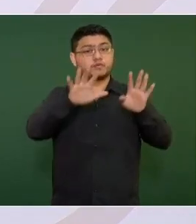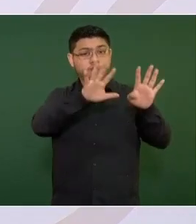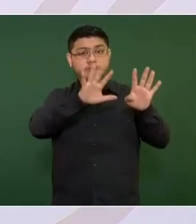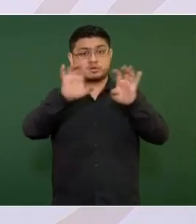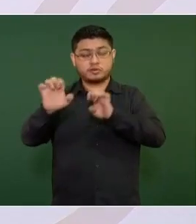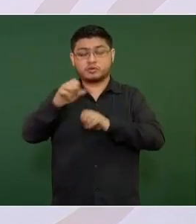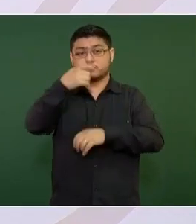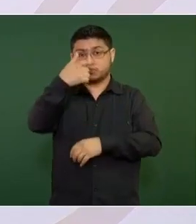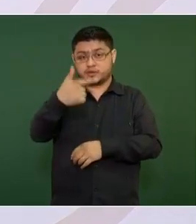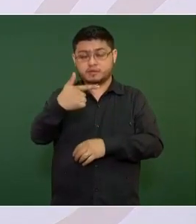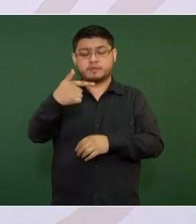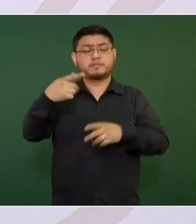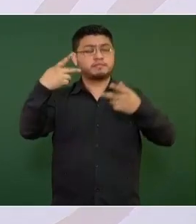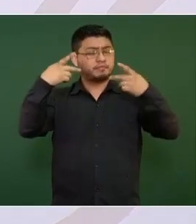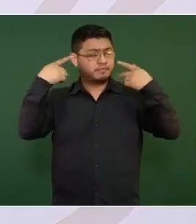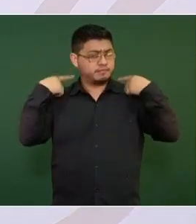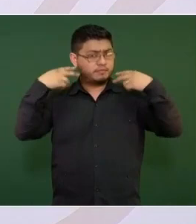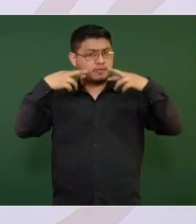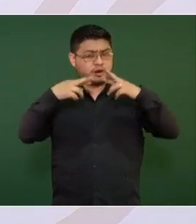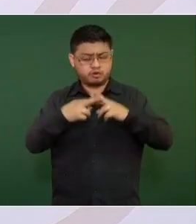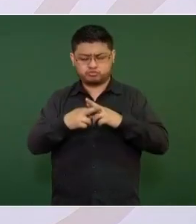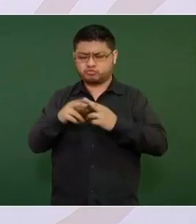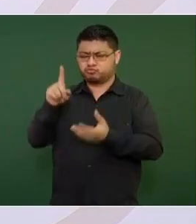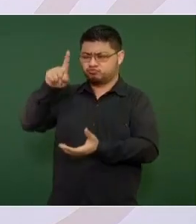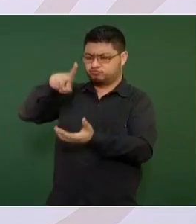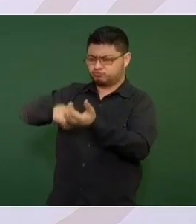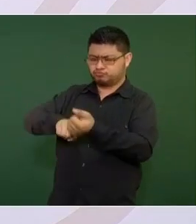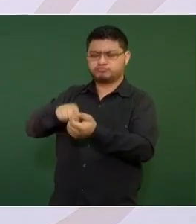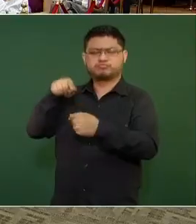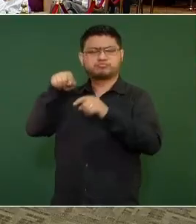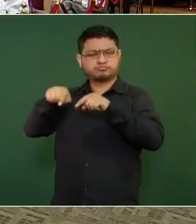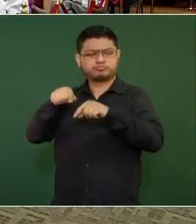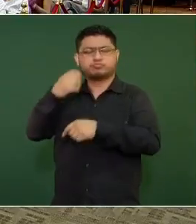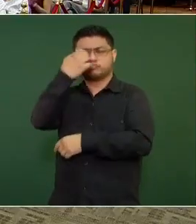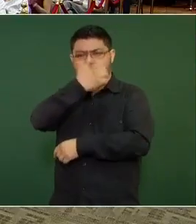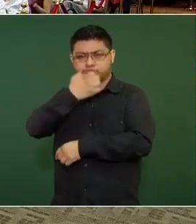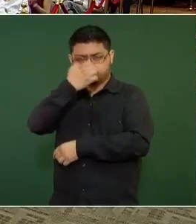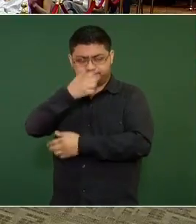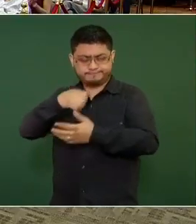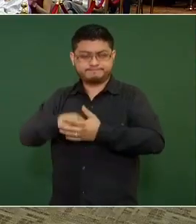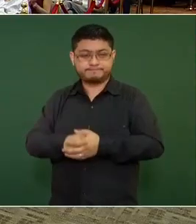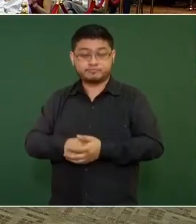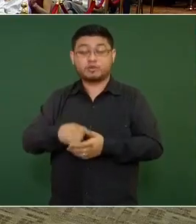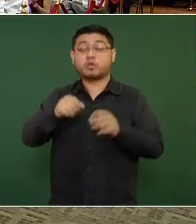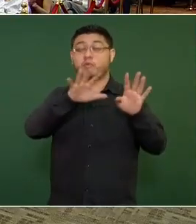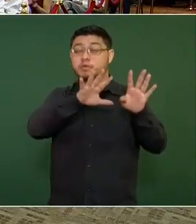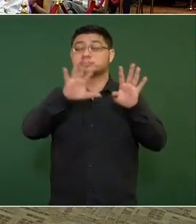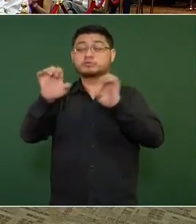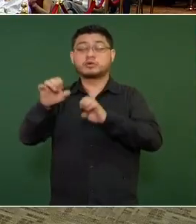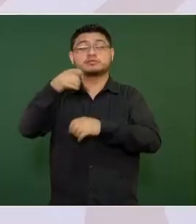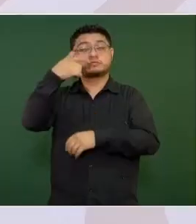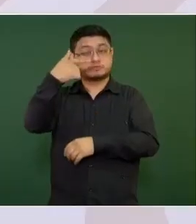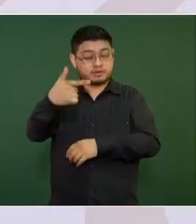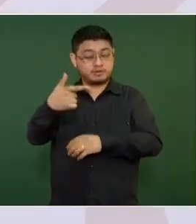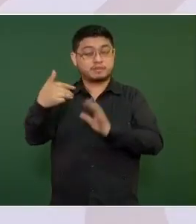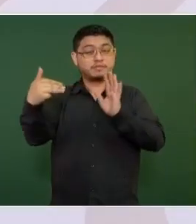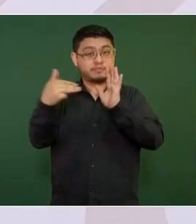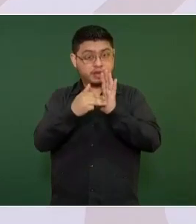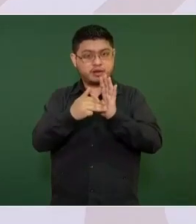mil trabajadores de la educación, 907 mil se han basificado